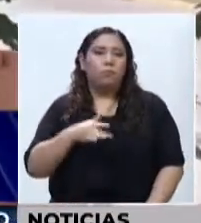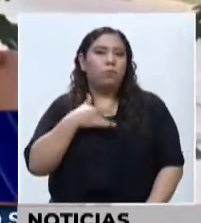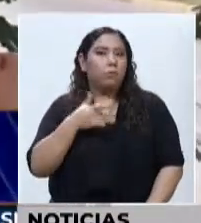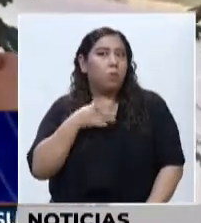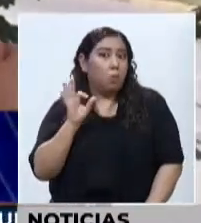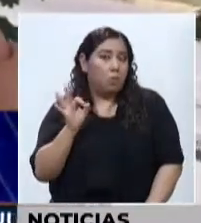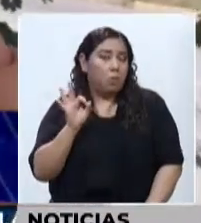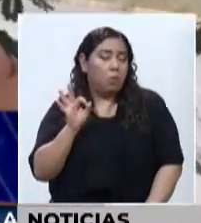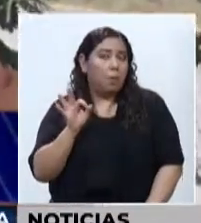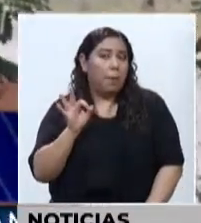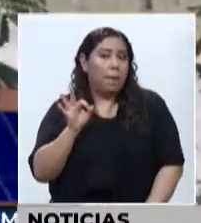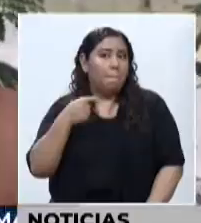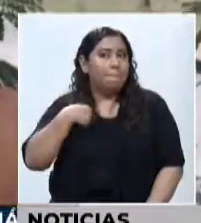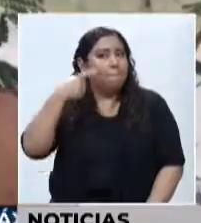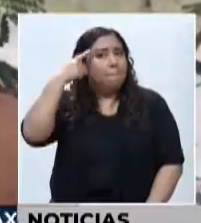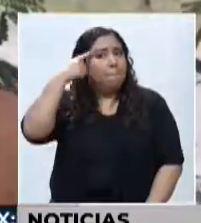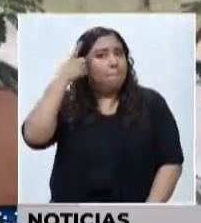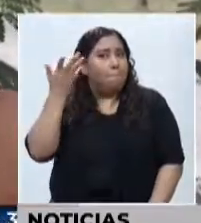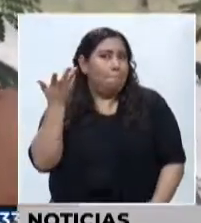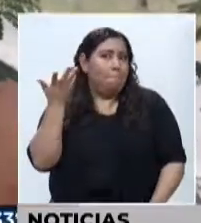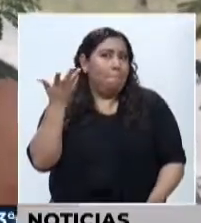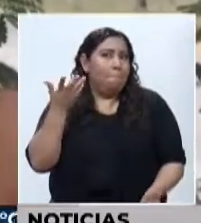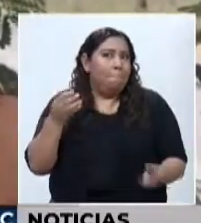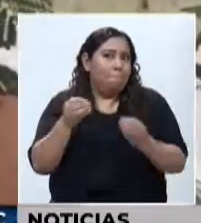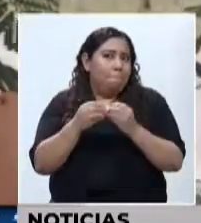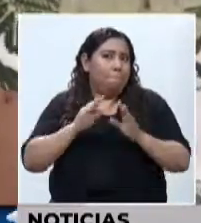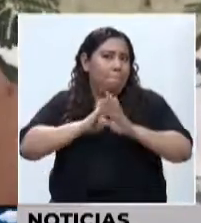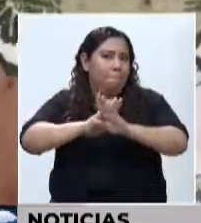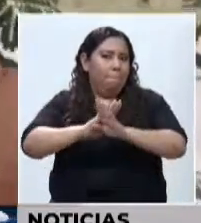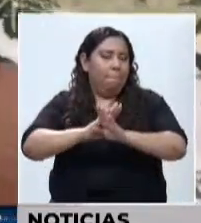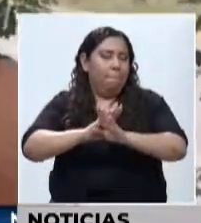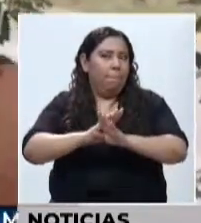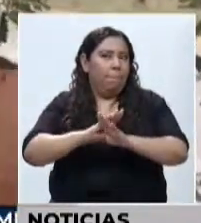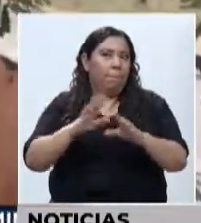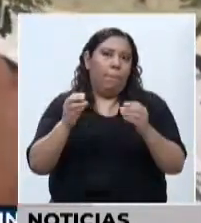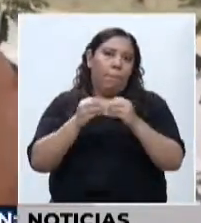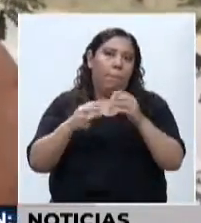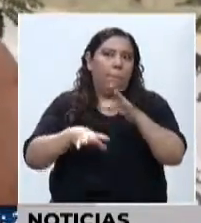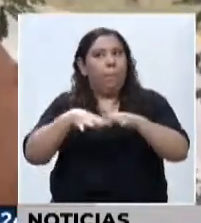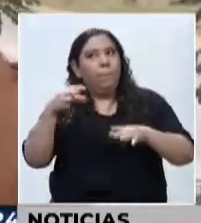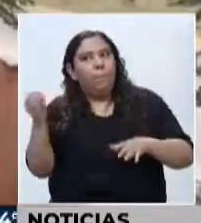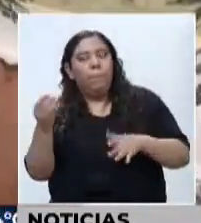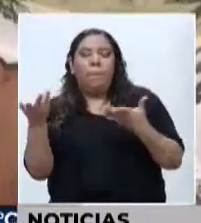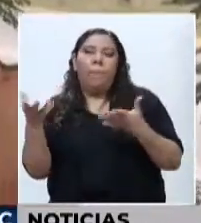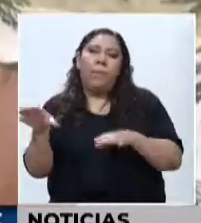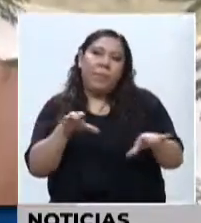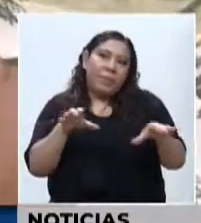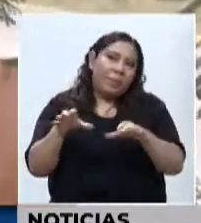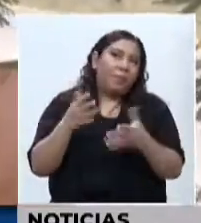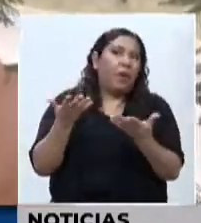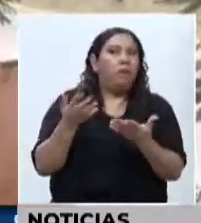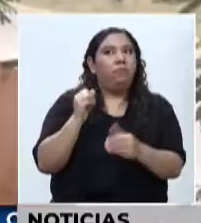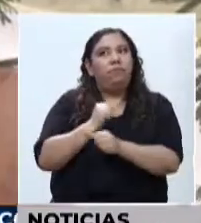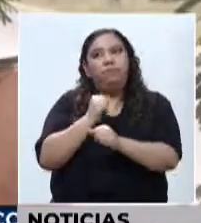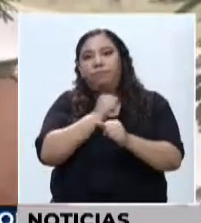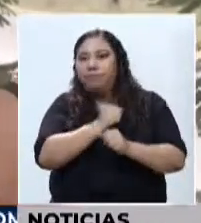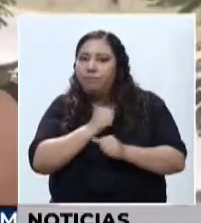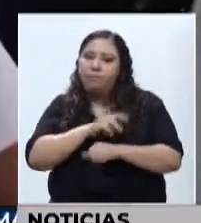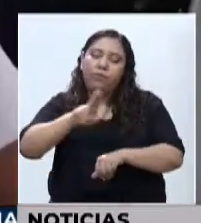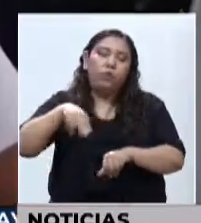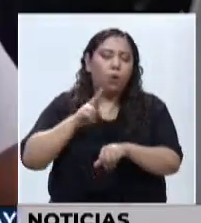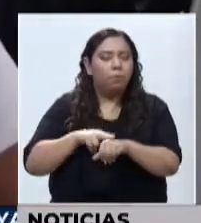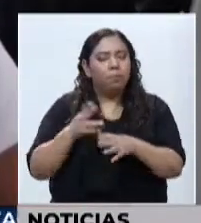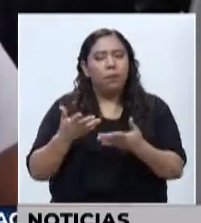sé que ya vamos a estar más seguros, pues ya vamos a poder salir más tal vez a hacer nuestras actividades cotidianas de manera